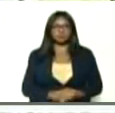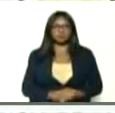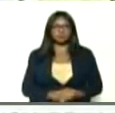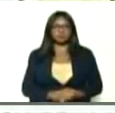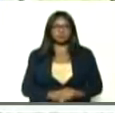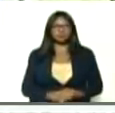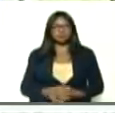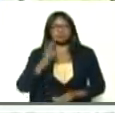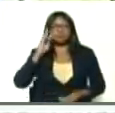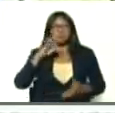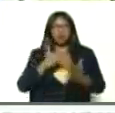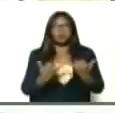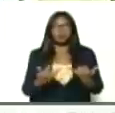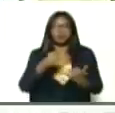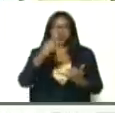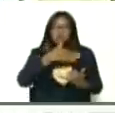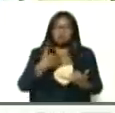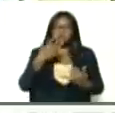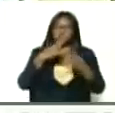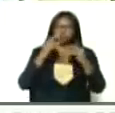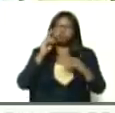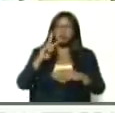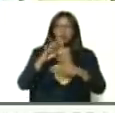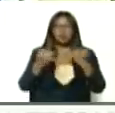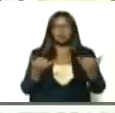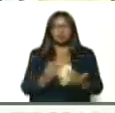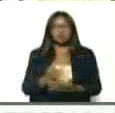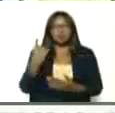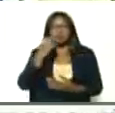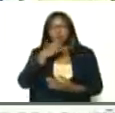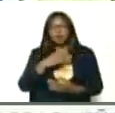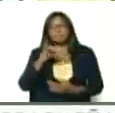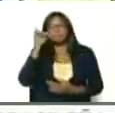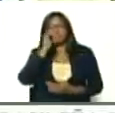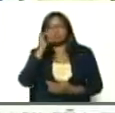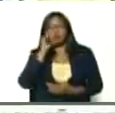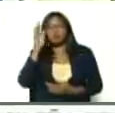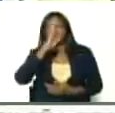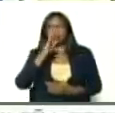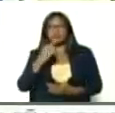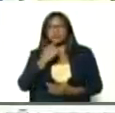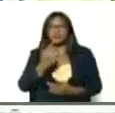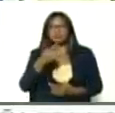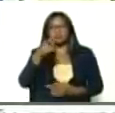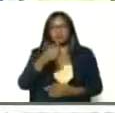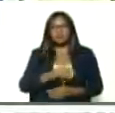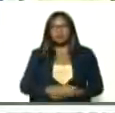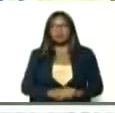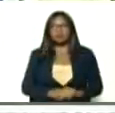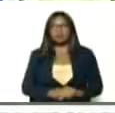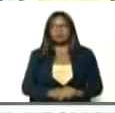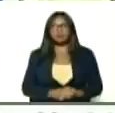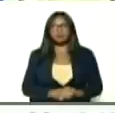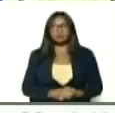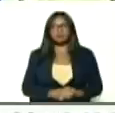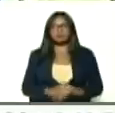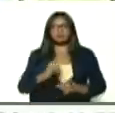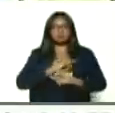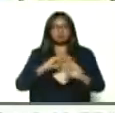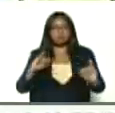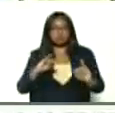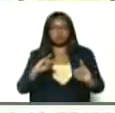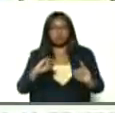así que, fíjense, yo quiero, que todos ustedes vean, vamos a ver, tenemos un buen video, Brasil, que me dice, ya Uribito, estamos listos,